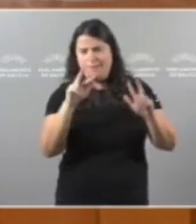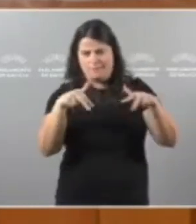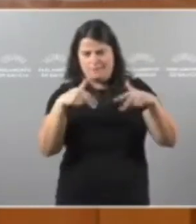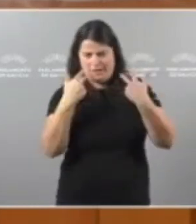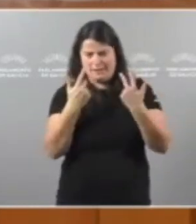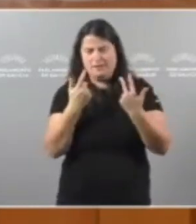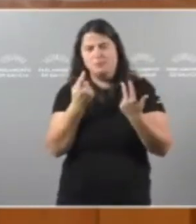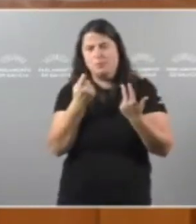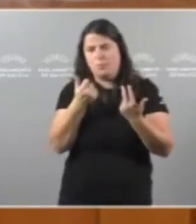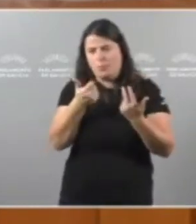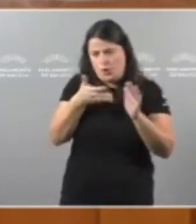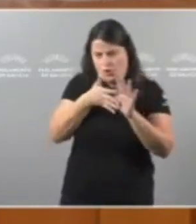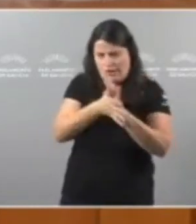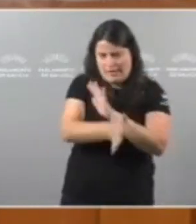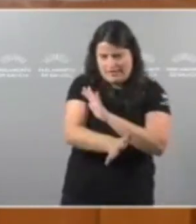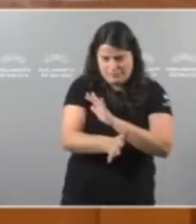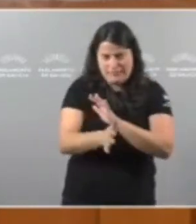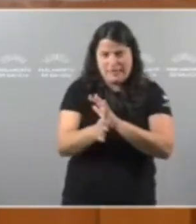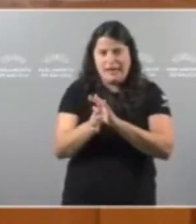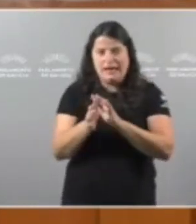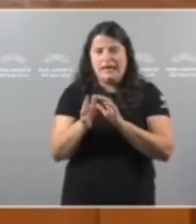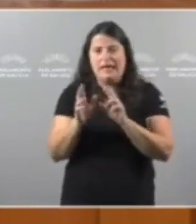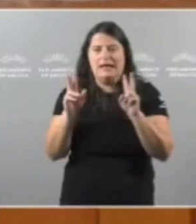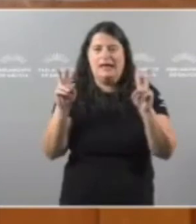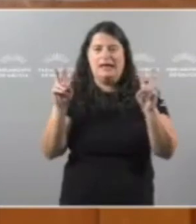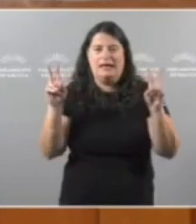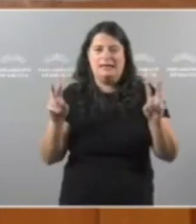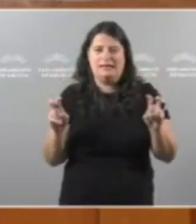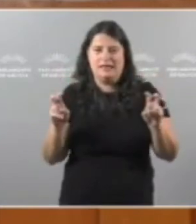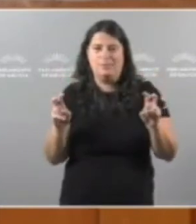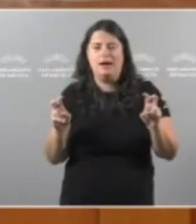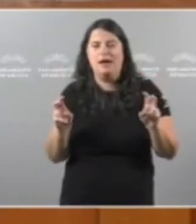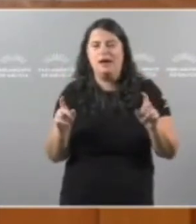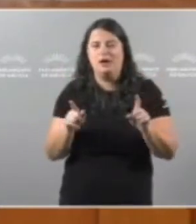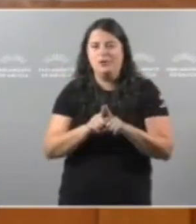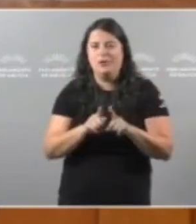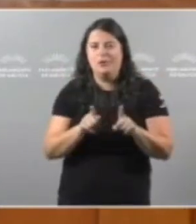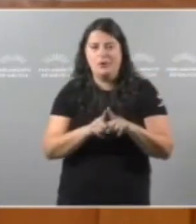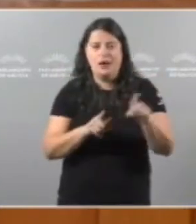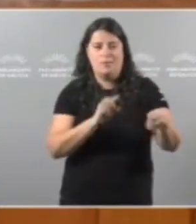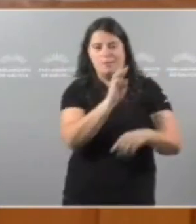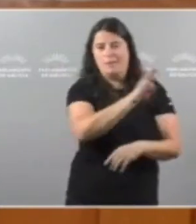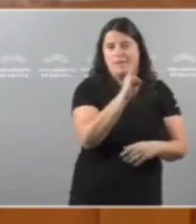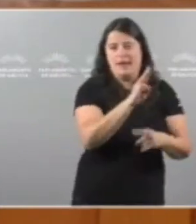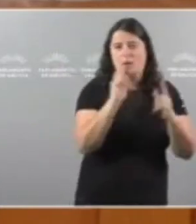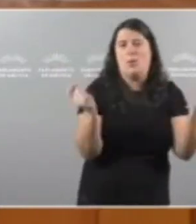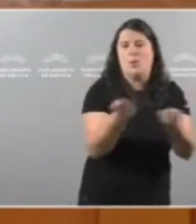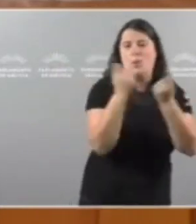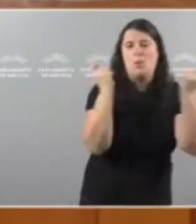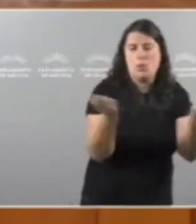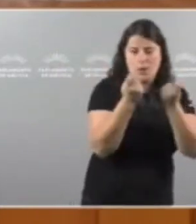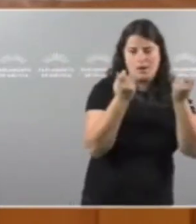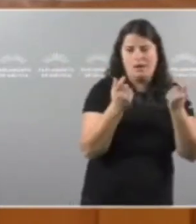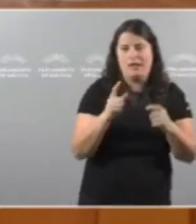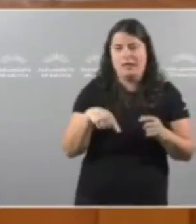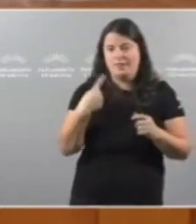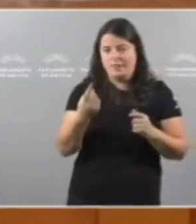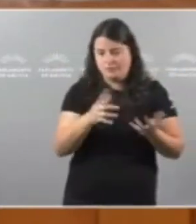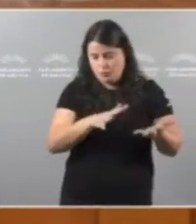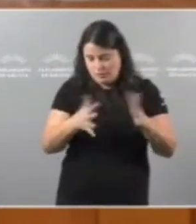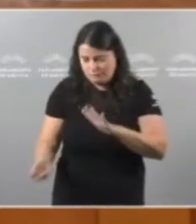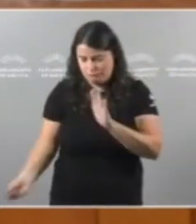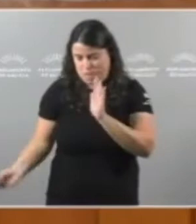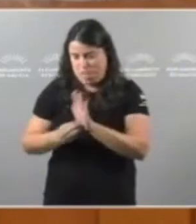llesfaga un apunte tamén Sobre a letra pequena Entre os que nos anuncia O Partido Popular E logo o que poñen nos